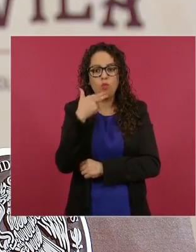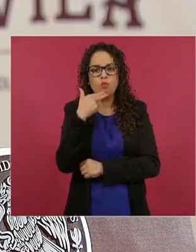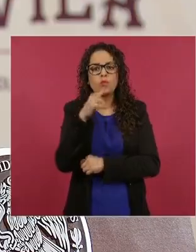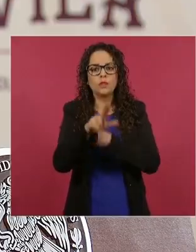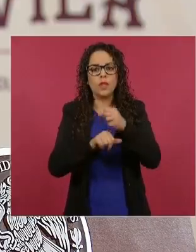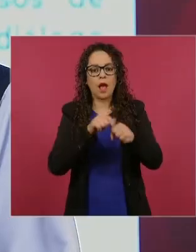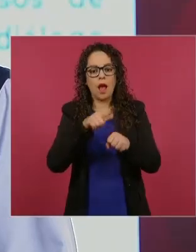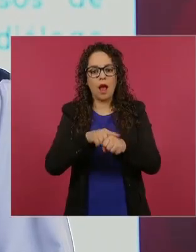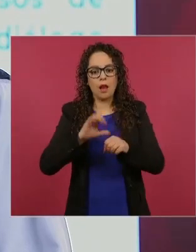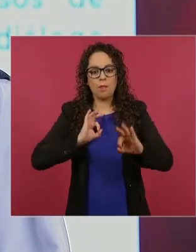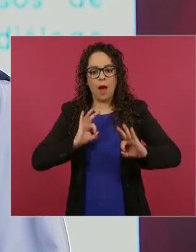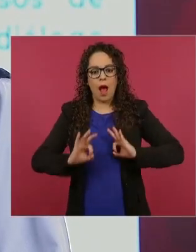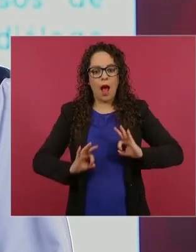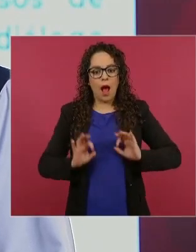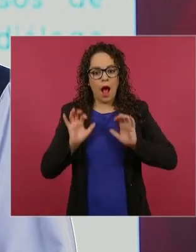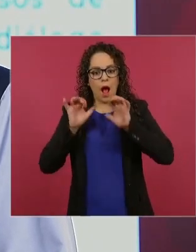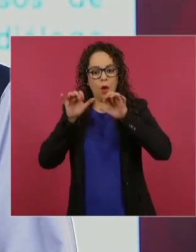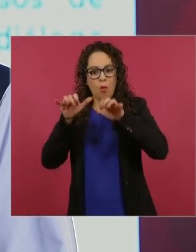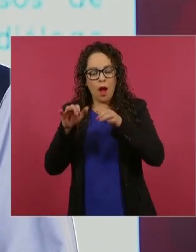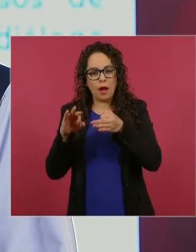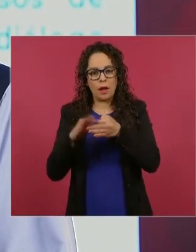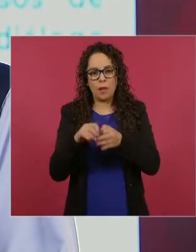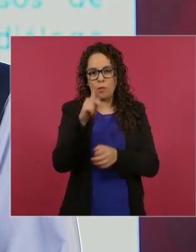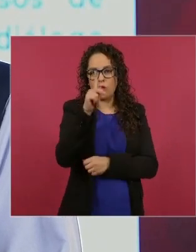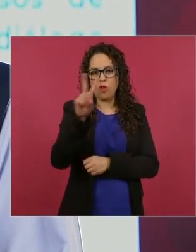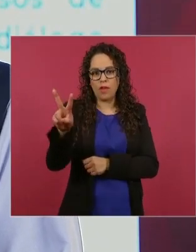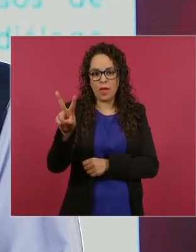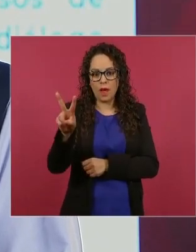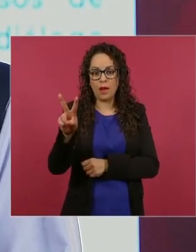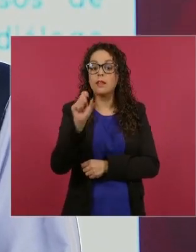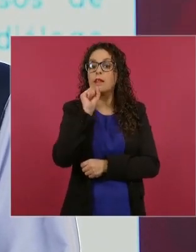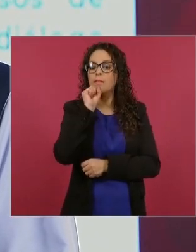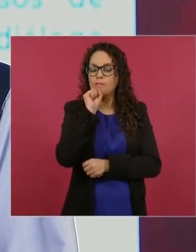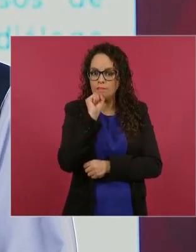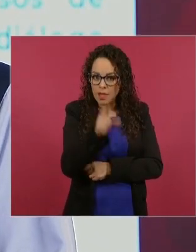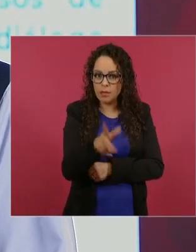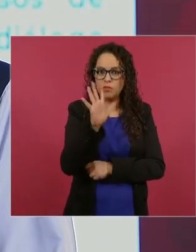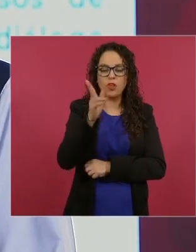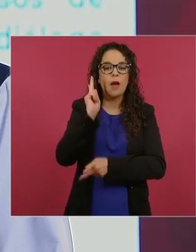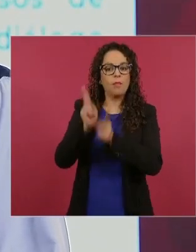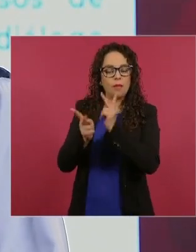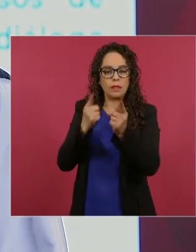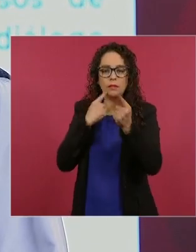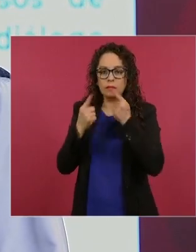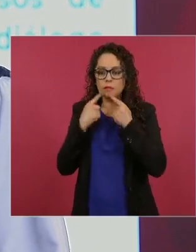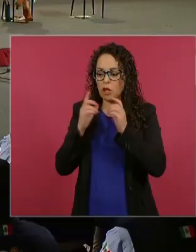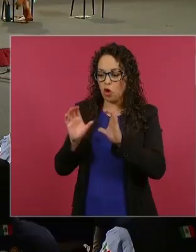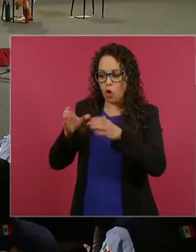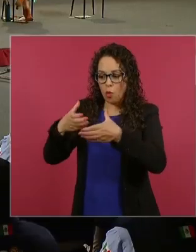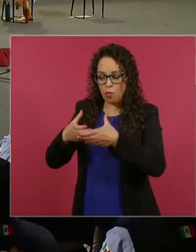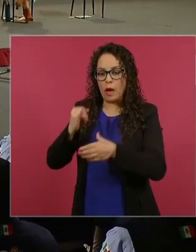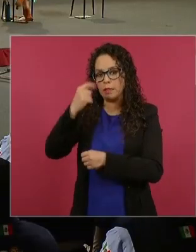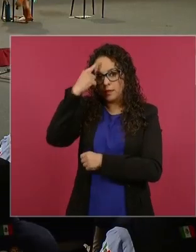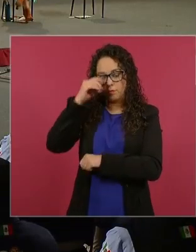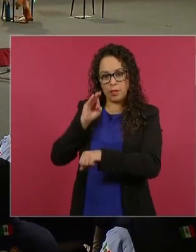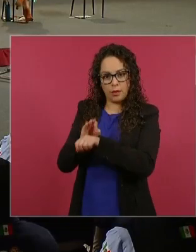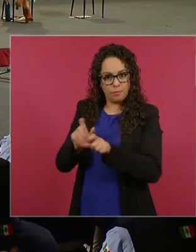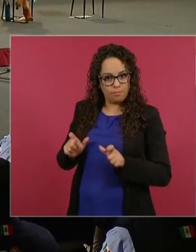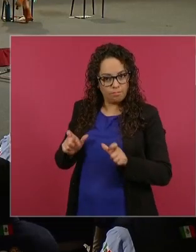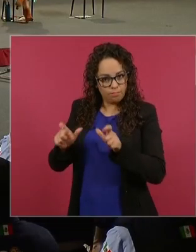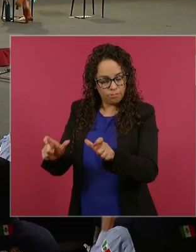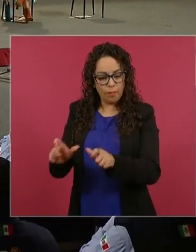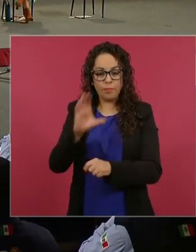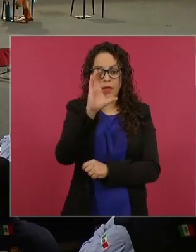a dar a Puerto Vallarta, también lo vamos a proteger en acuerdo y diálogo con las comunidades. Canoas, una comunidad que